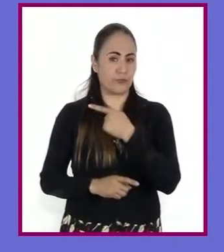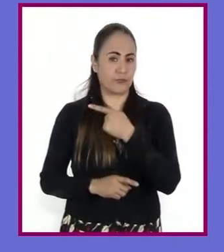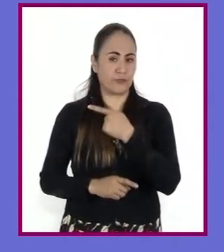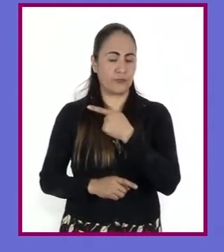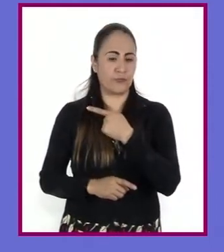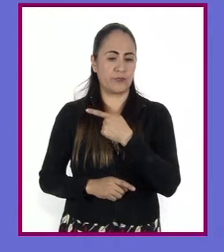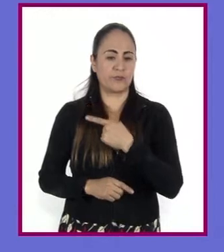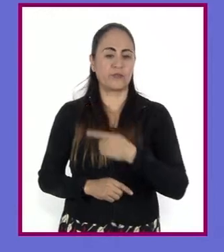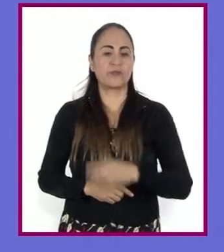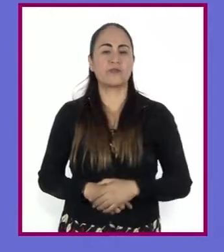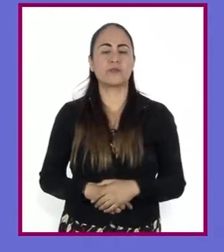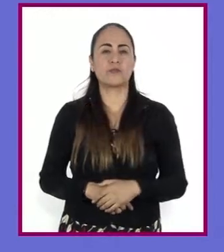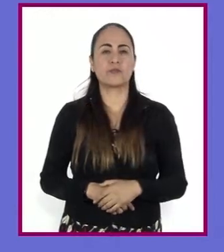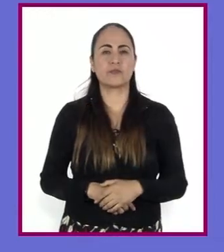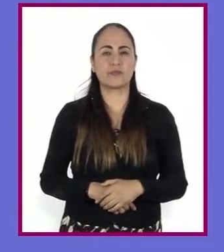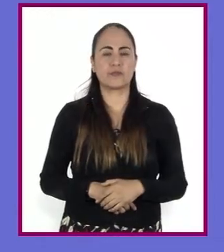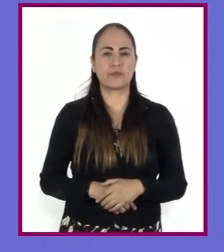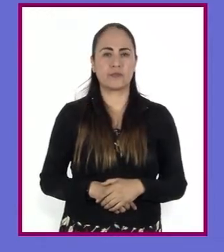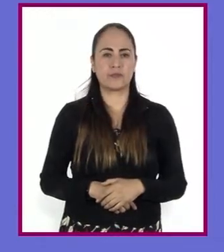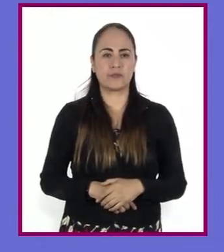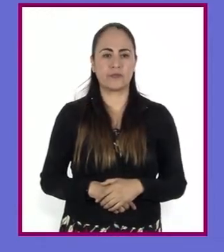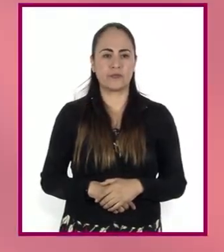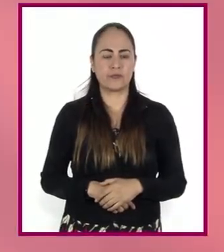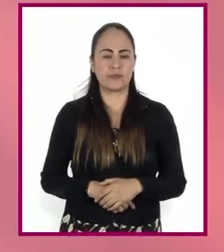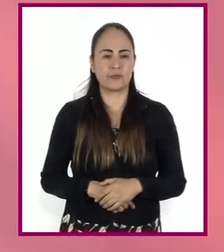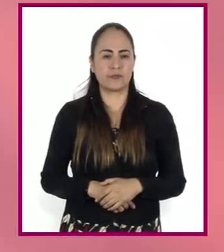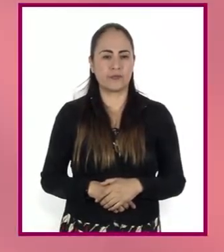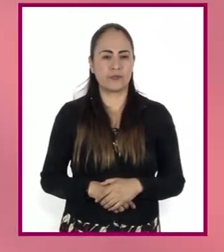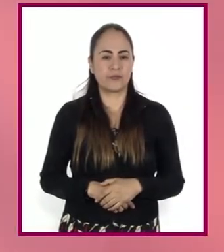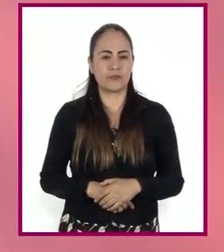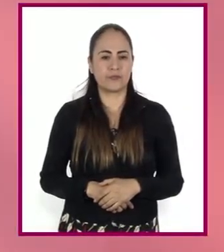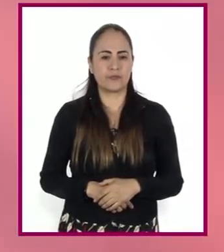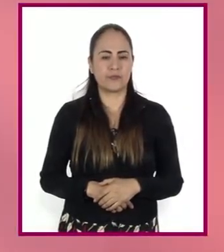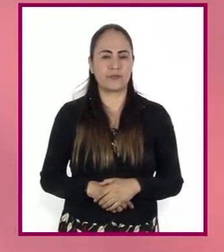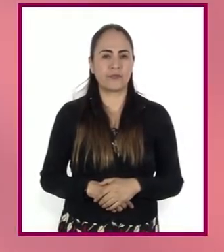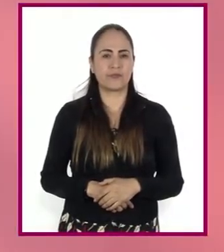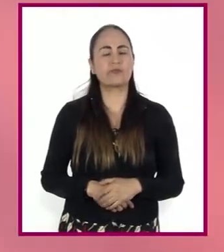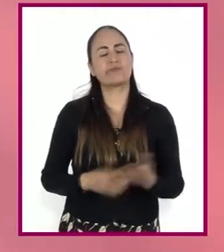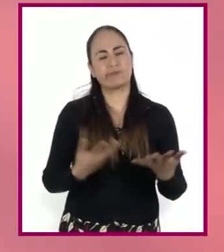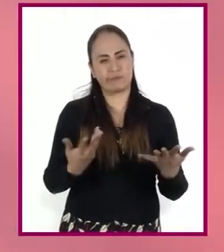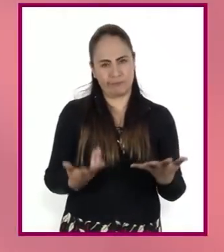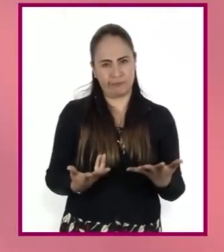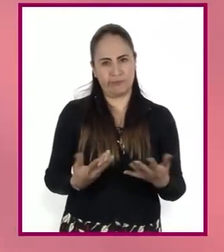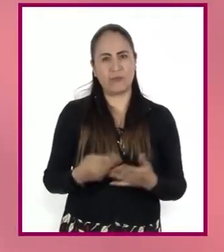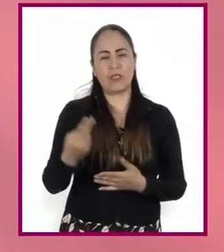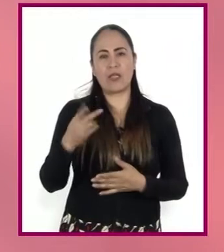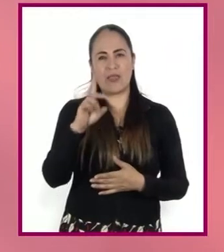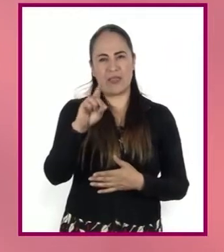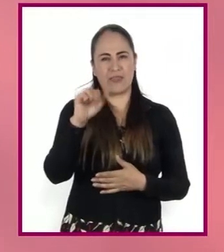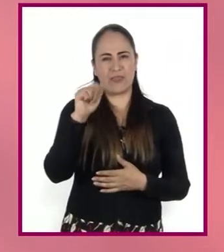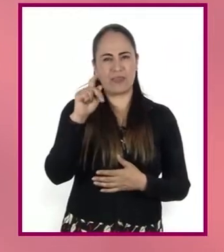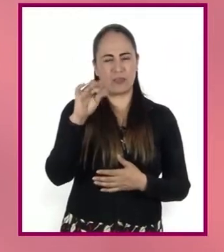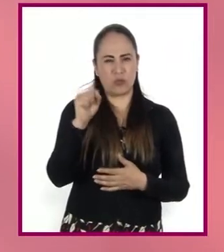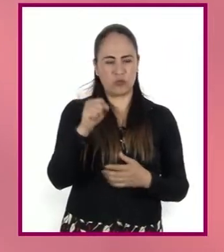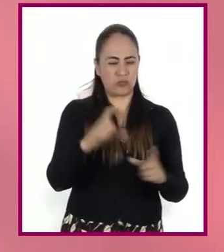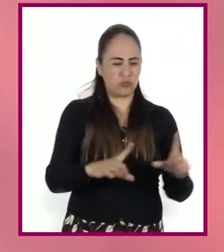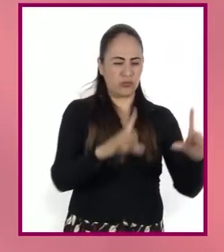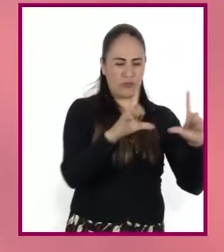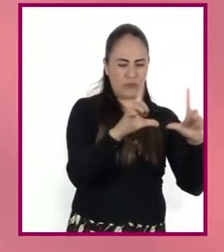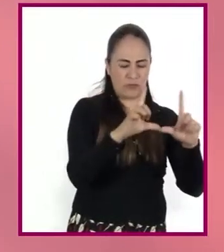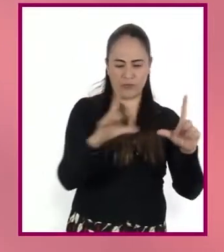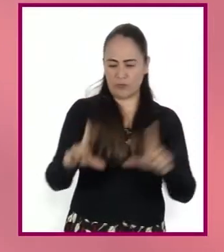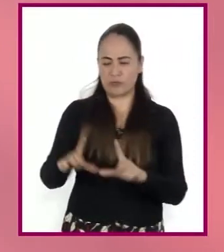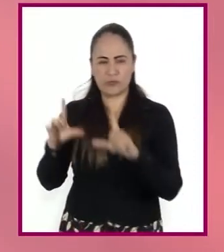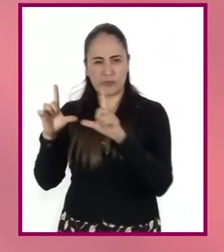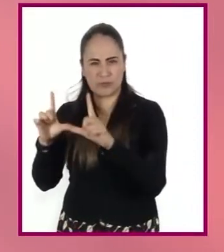información de un texto con la del otro? En este caso, los datos que aparecen en uno de los textos